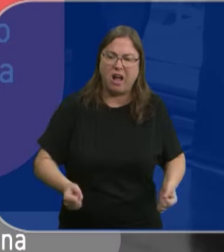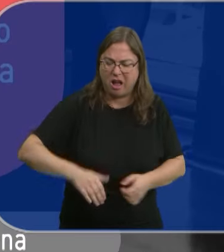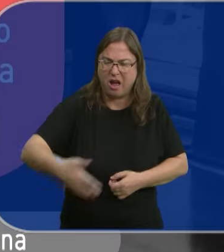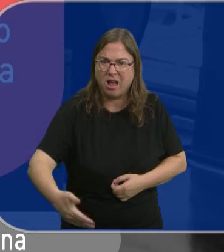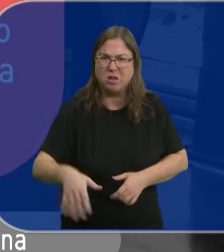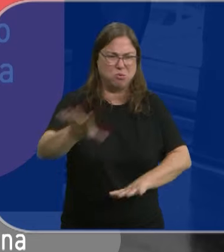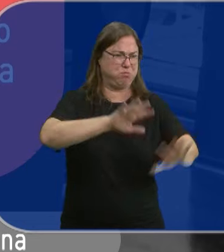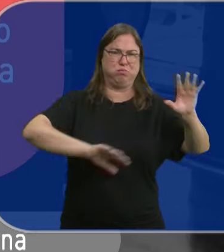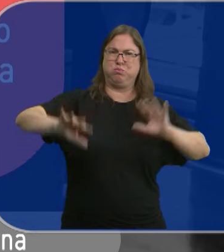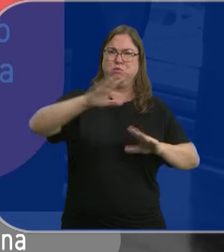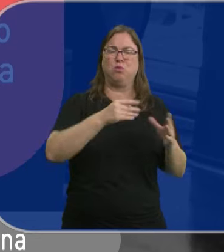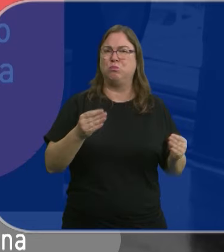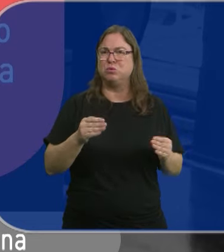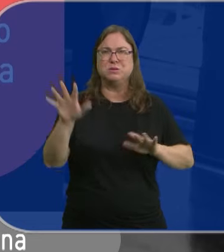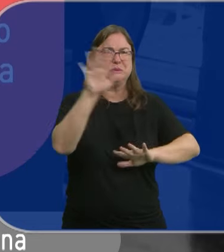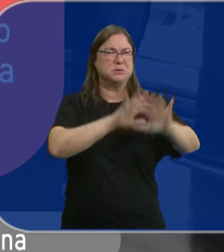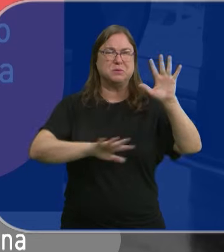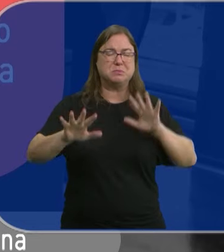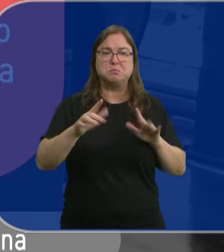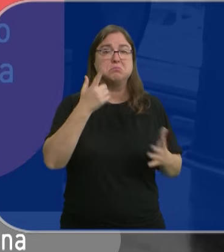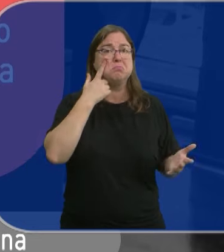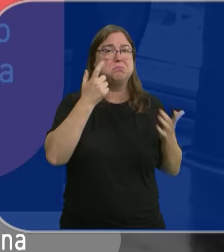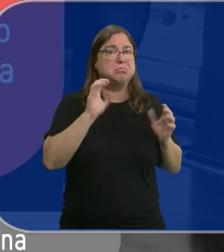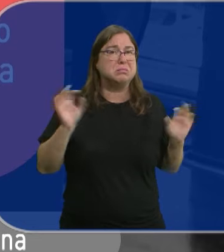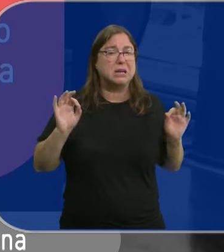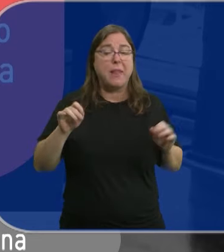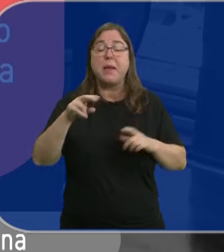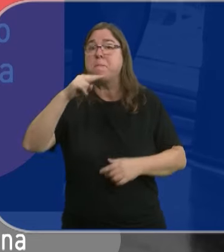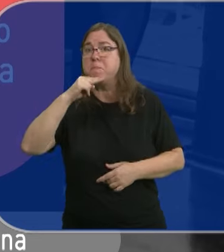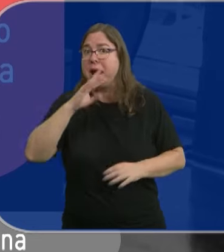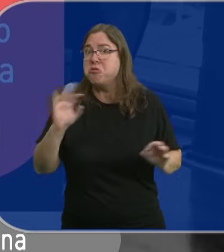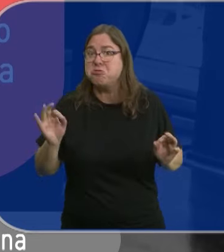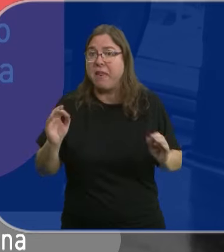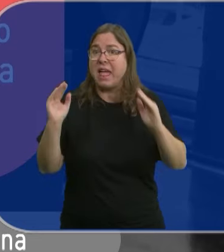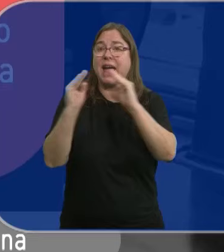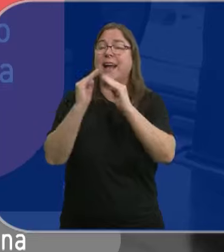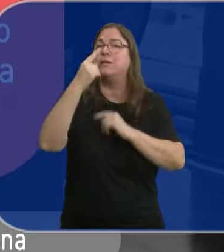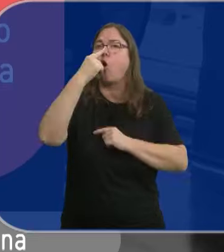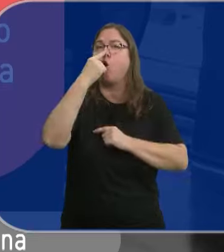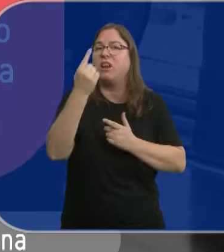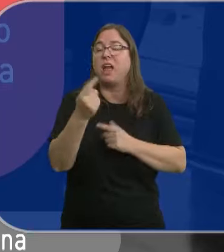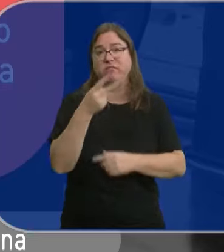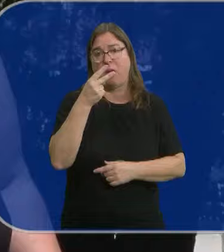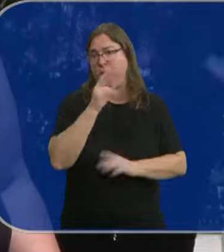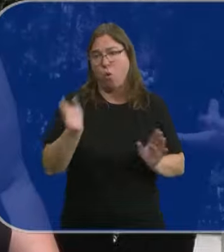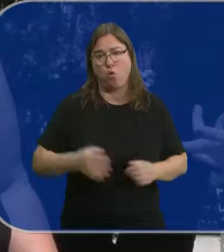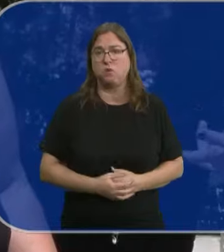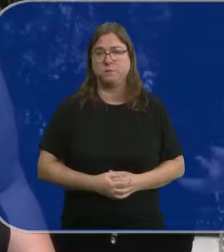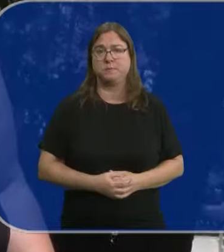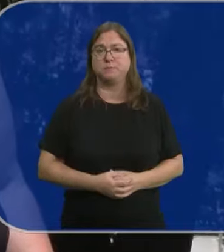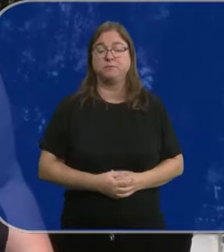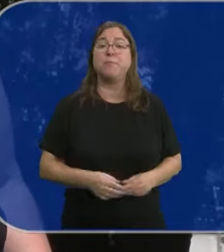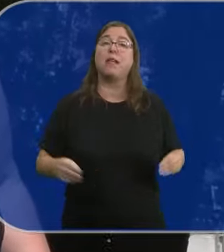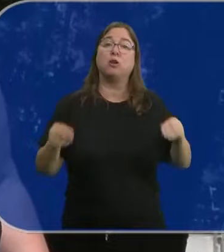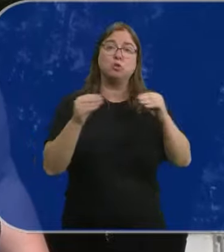vencidos, muy desordenado. Absolutamente nada me llamó la atención en el baño. La casa lo que olía era a tabaco. La